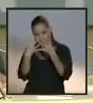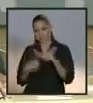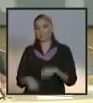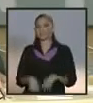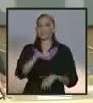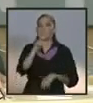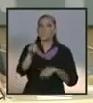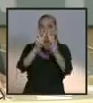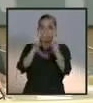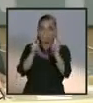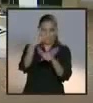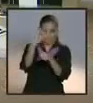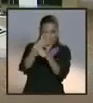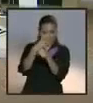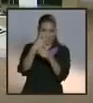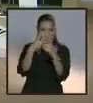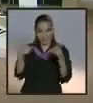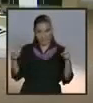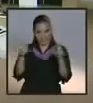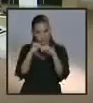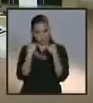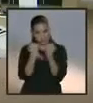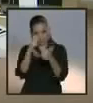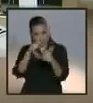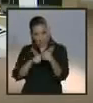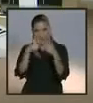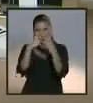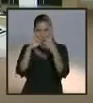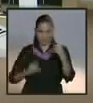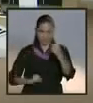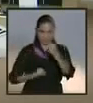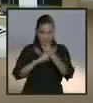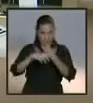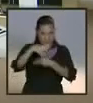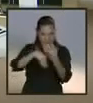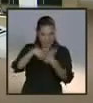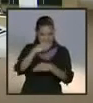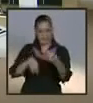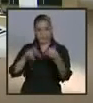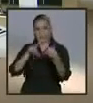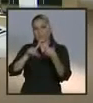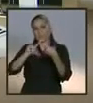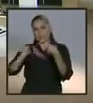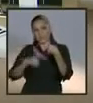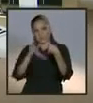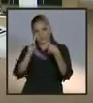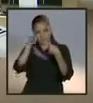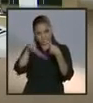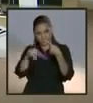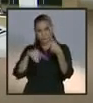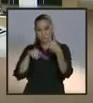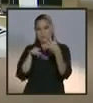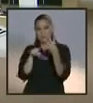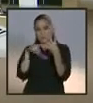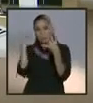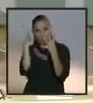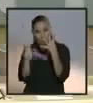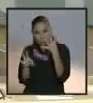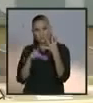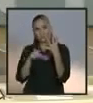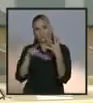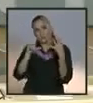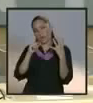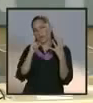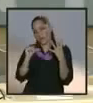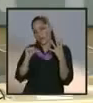tema desarrollo social y desarrollo sustentable. La candidata, Josefina Vázquez Mota, es quien abre. Cierra el candidato Andrés Manuel